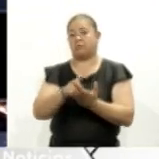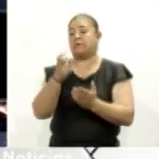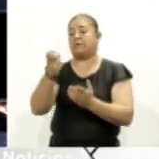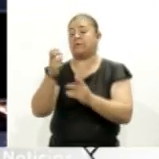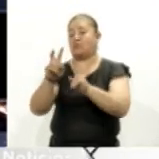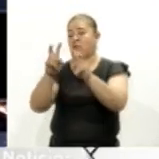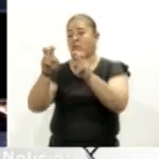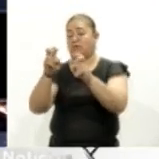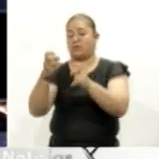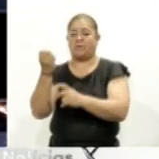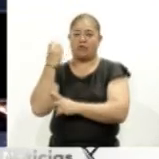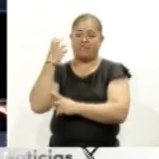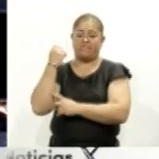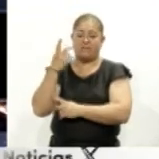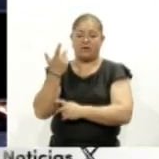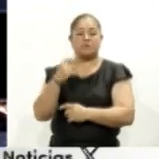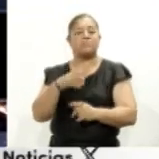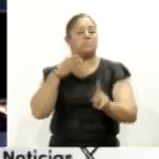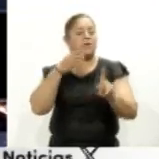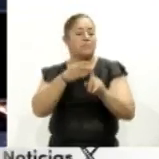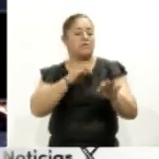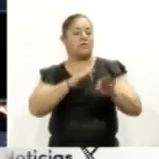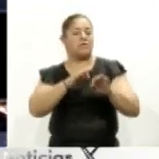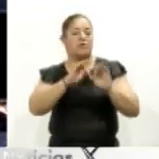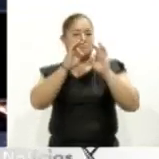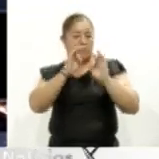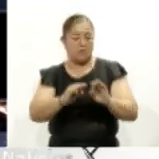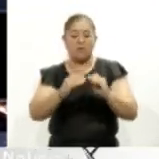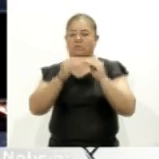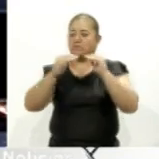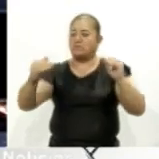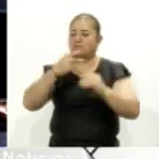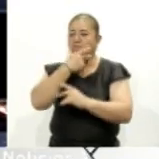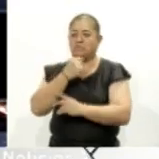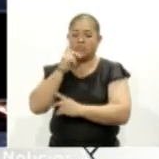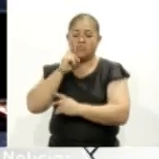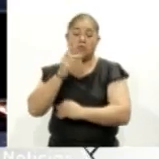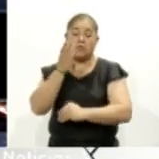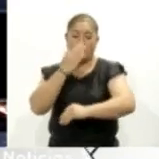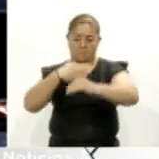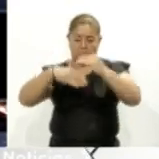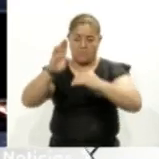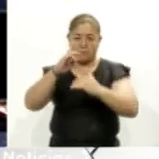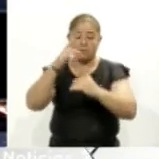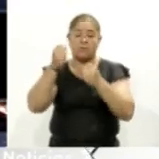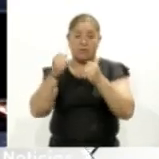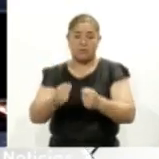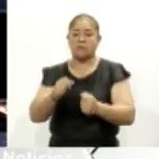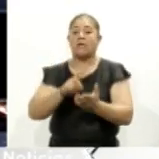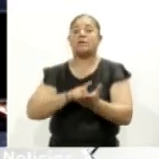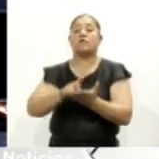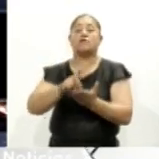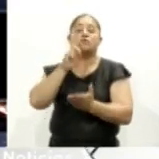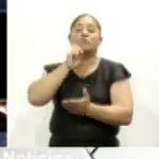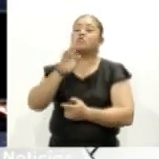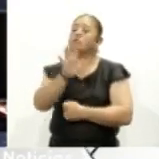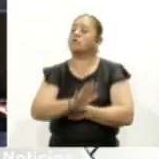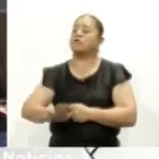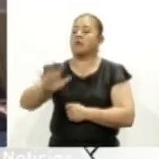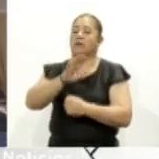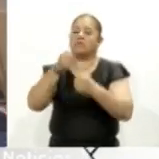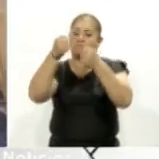la conferencia Acciones Concretas con Perspectiva de Género, un avance para garantizar el derecho de las mujeres.